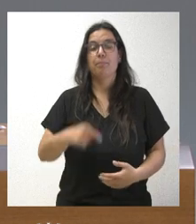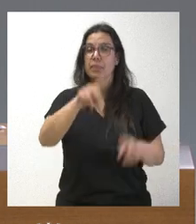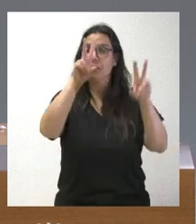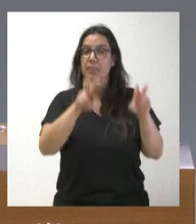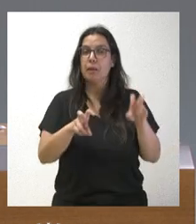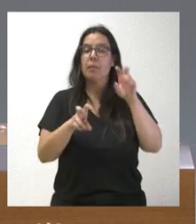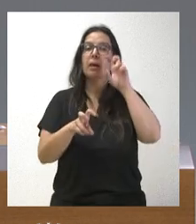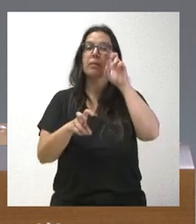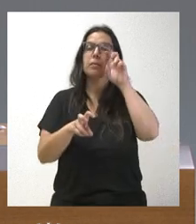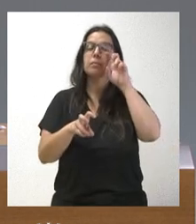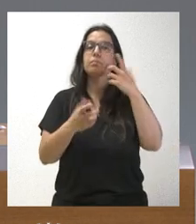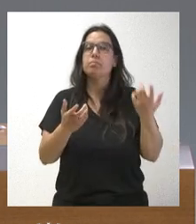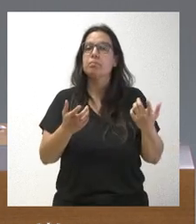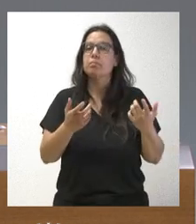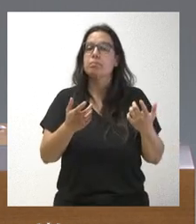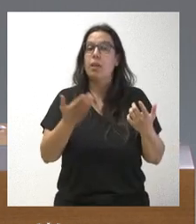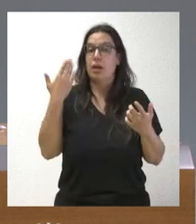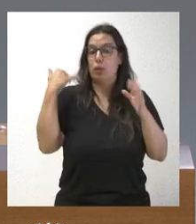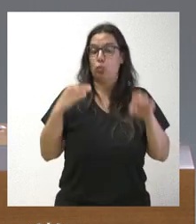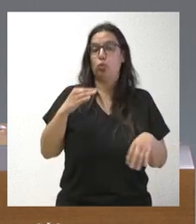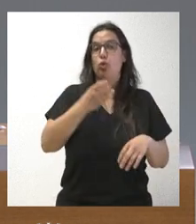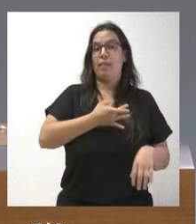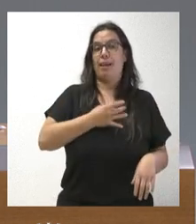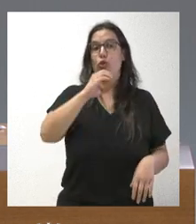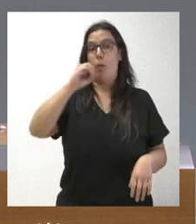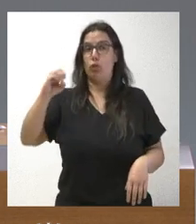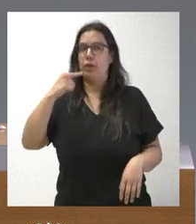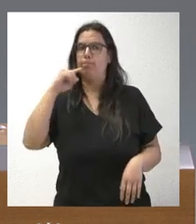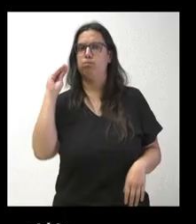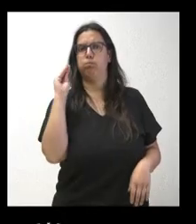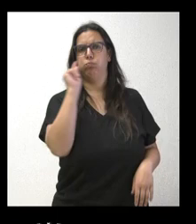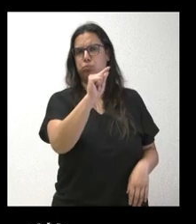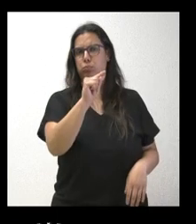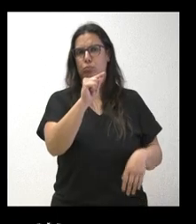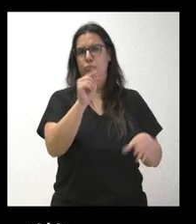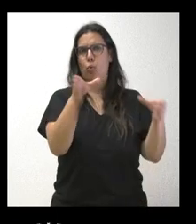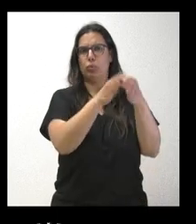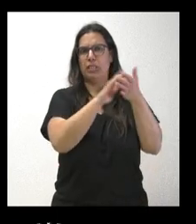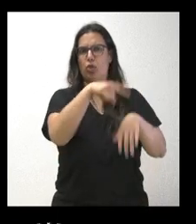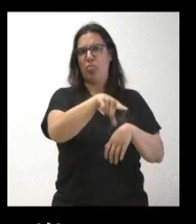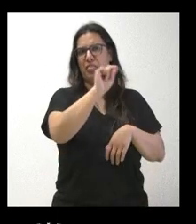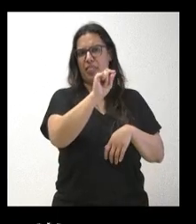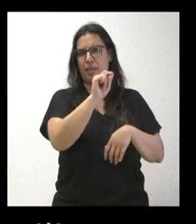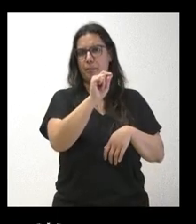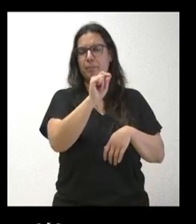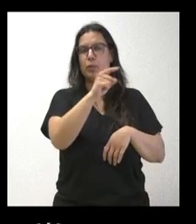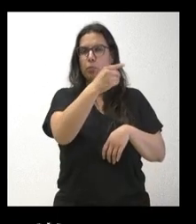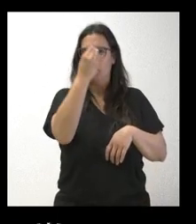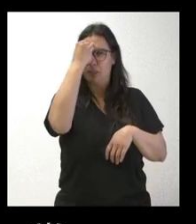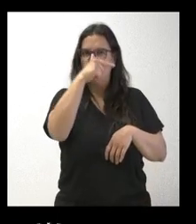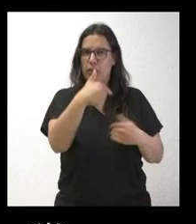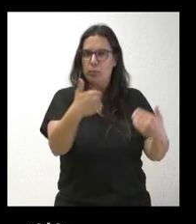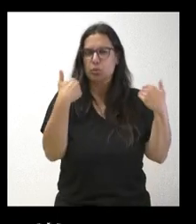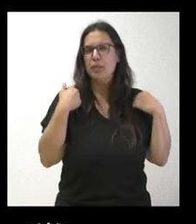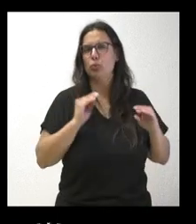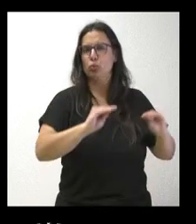portavoz, directamente ayer Comisiones Obreras señalaba a la Junta de esta decisión. No sé si consideran esa responsabilidad por parte de